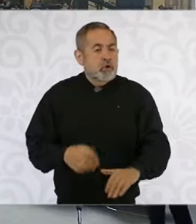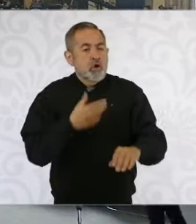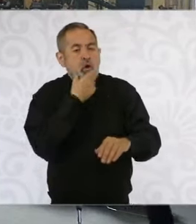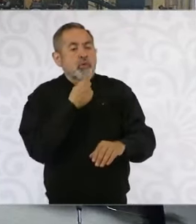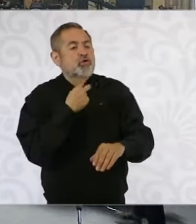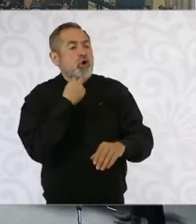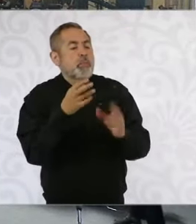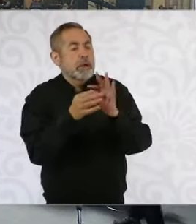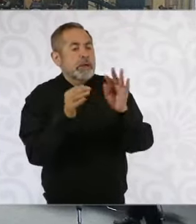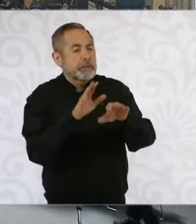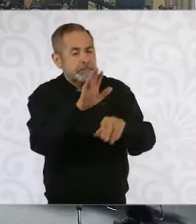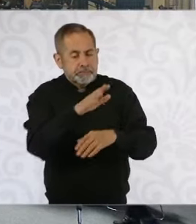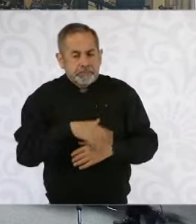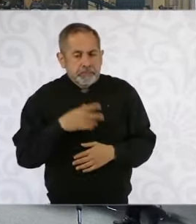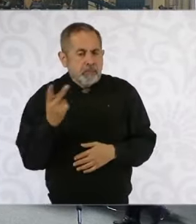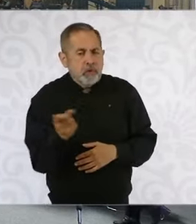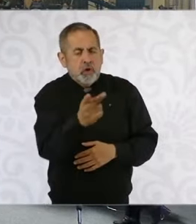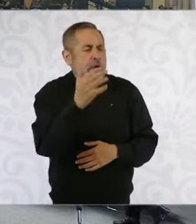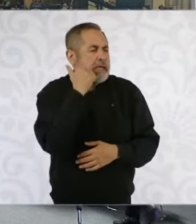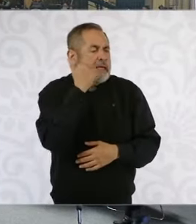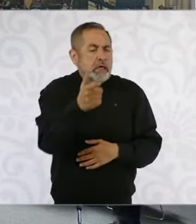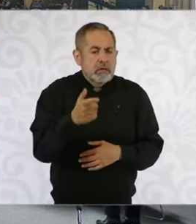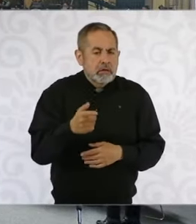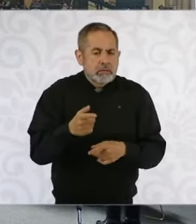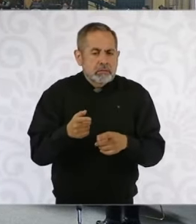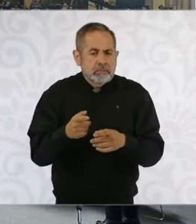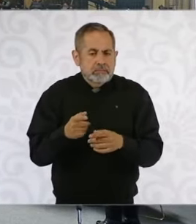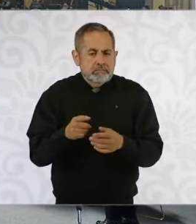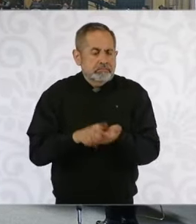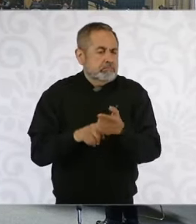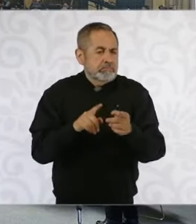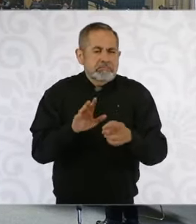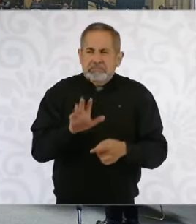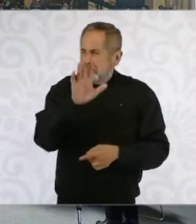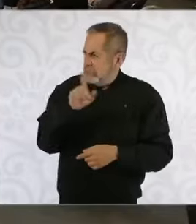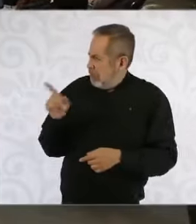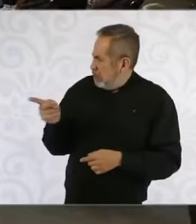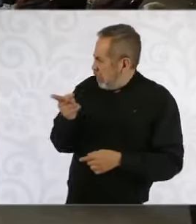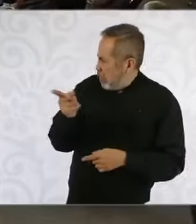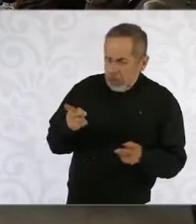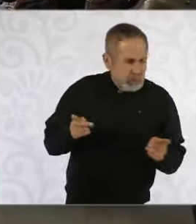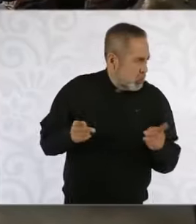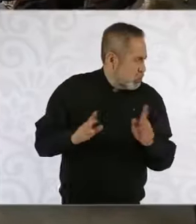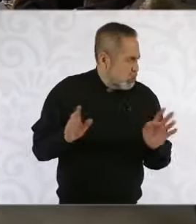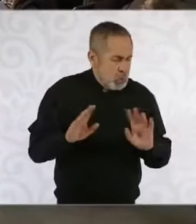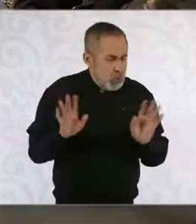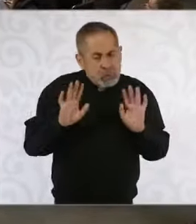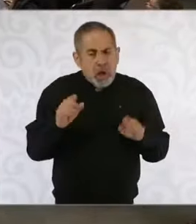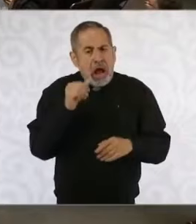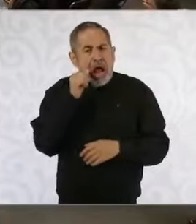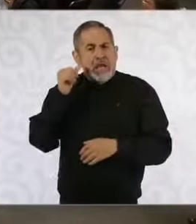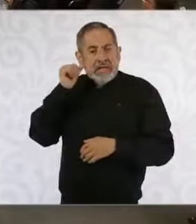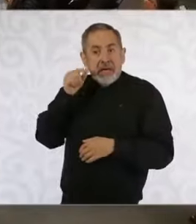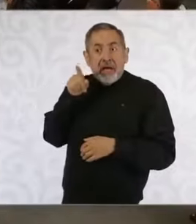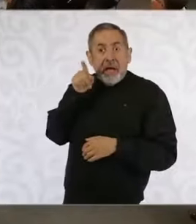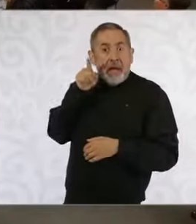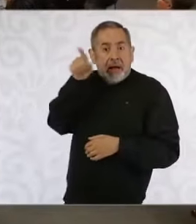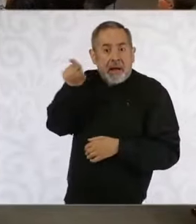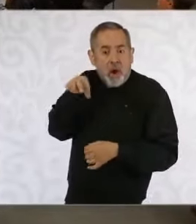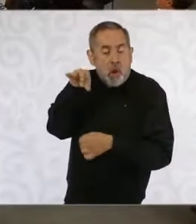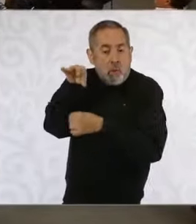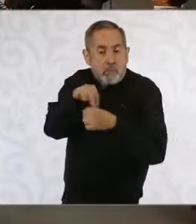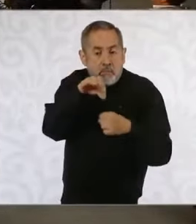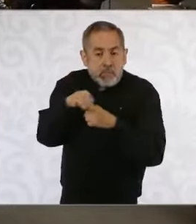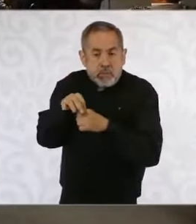Hoy le quería preguntar quizás por algo, una obviedad que pensaba que iban a preguntar otros compañeros, pero anoche se votó la